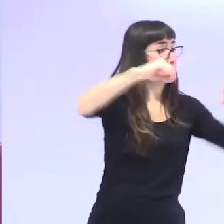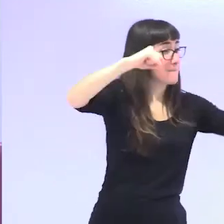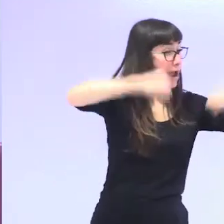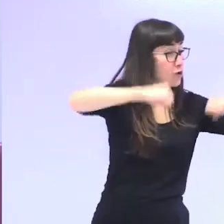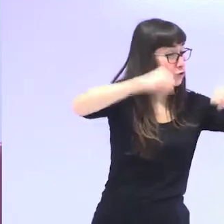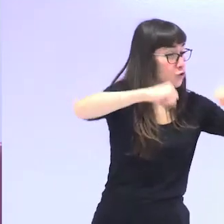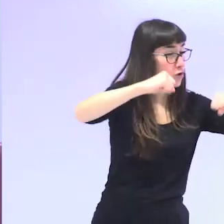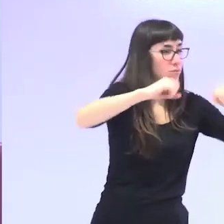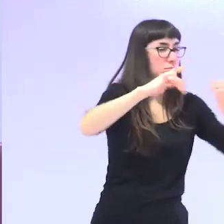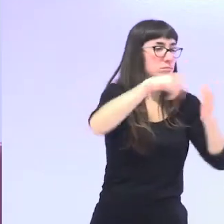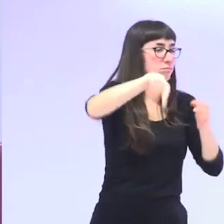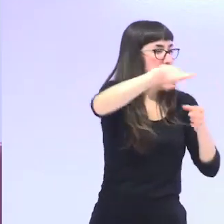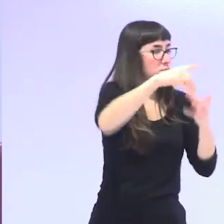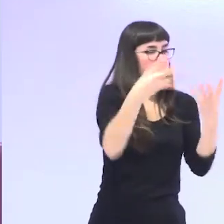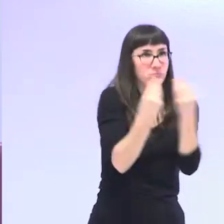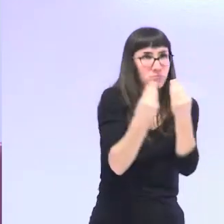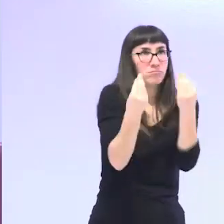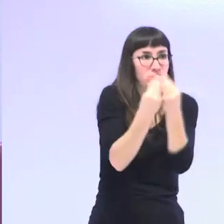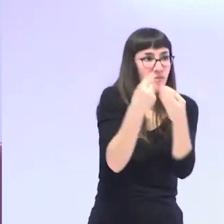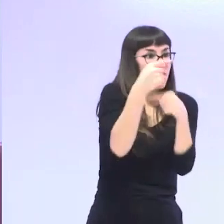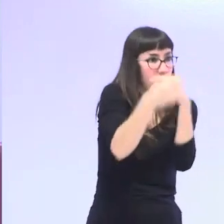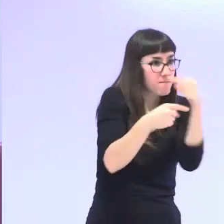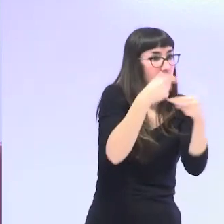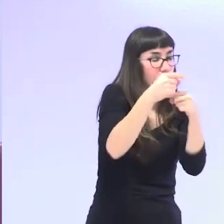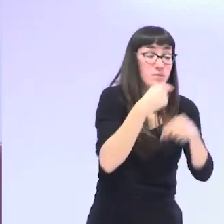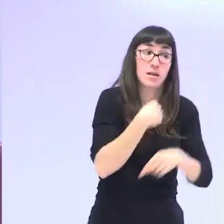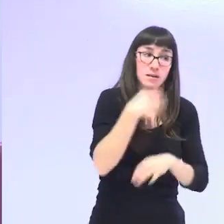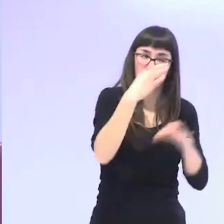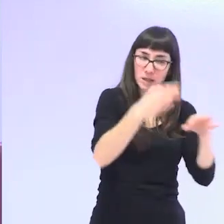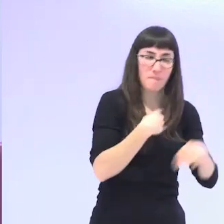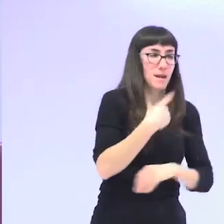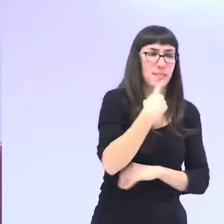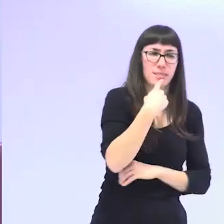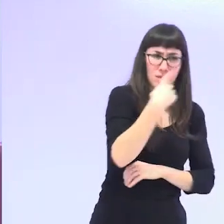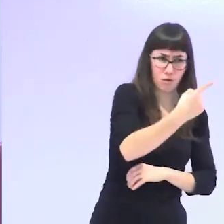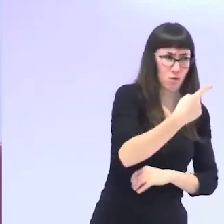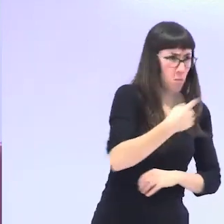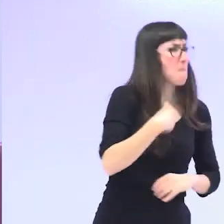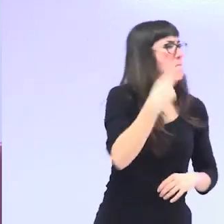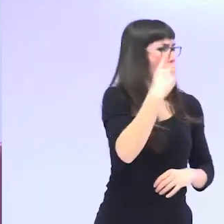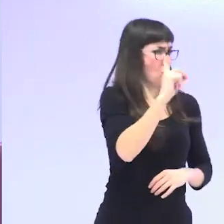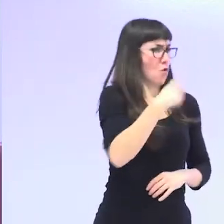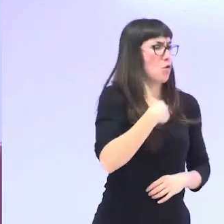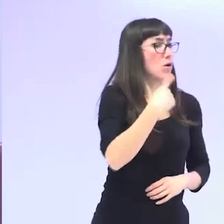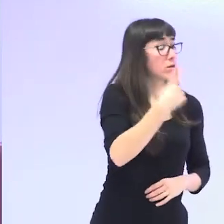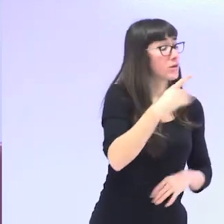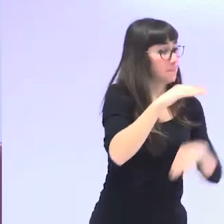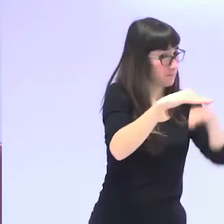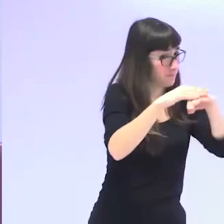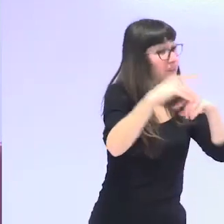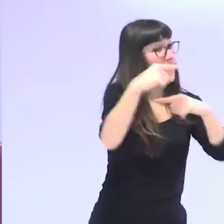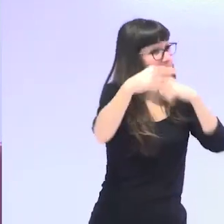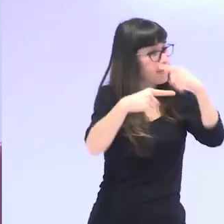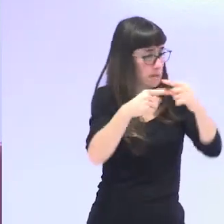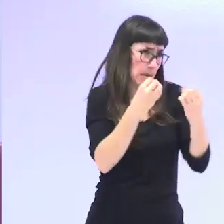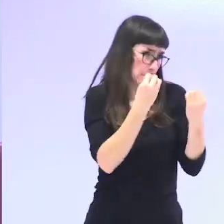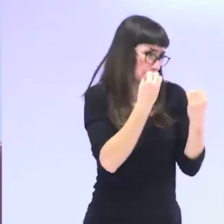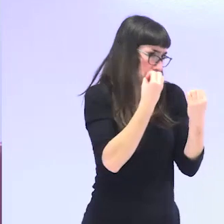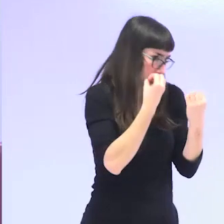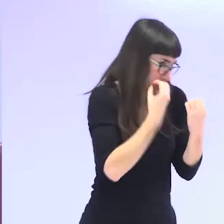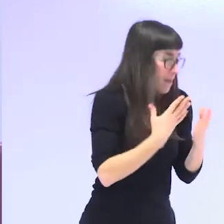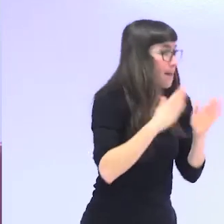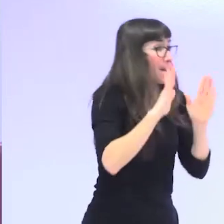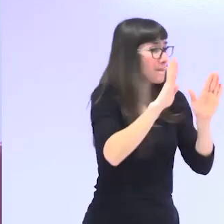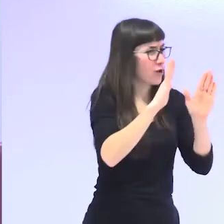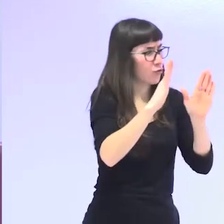que han estado muy pegadas a la familia les digo y me atrevo a decírselo les digo mira la familia está muy bien pero